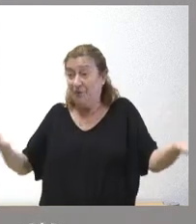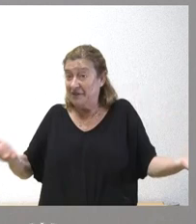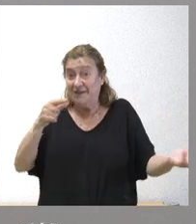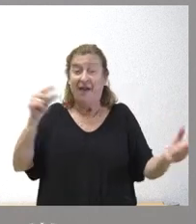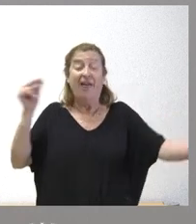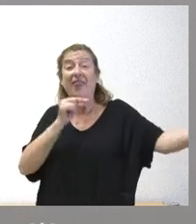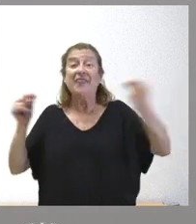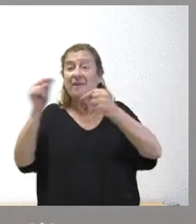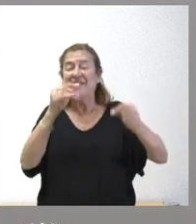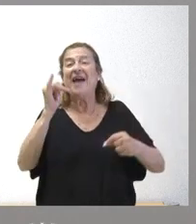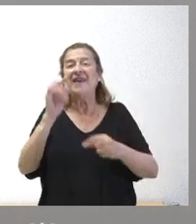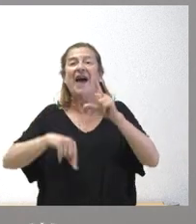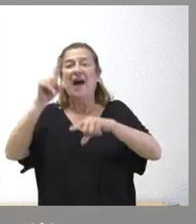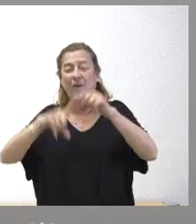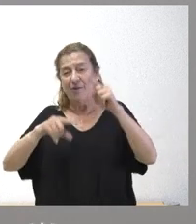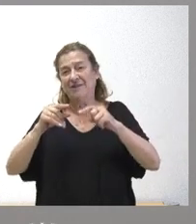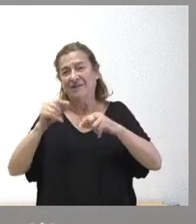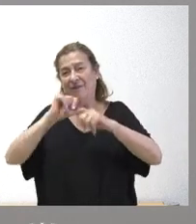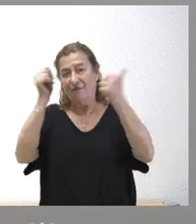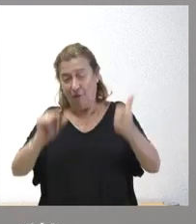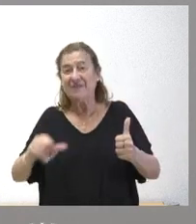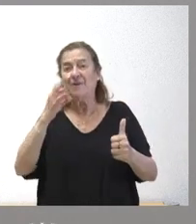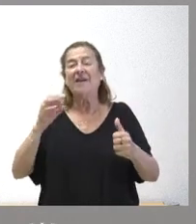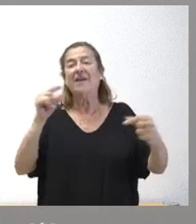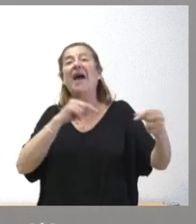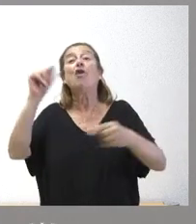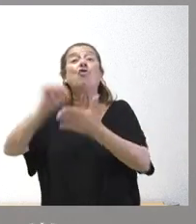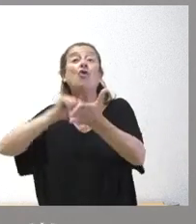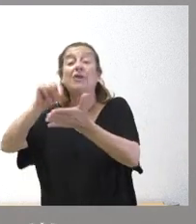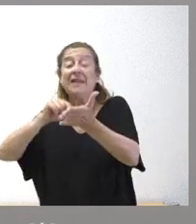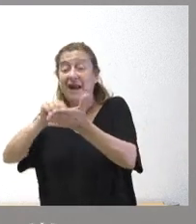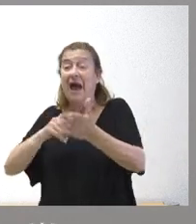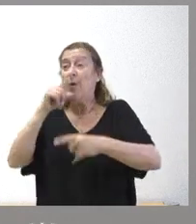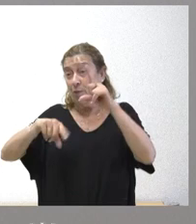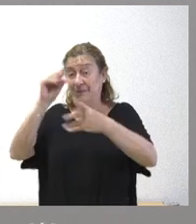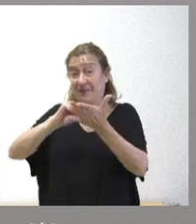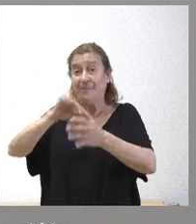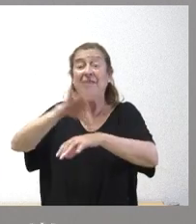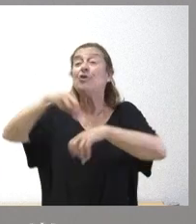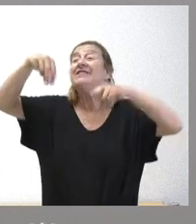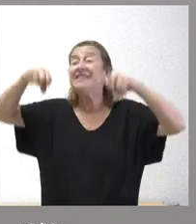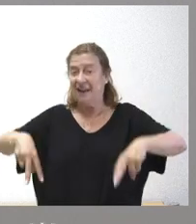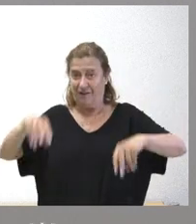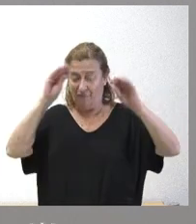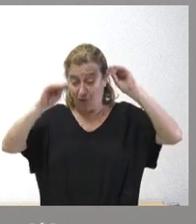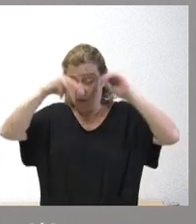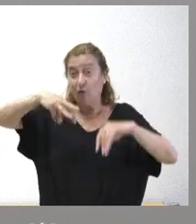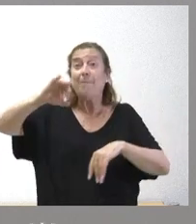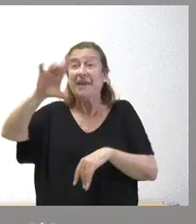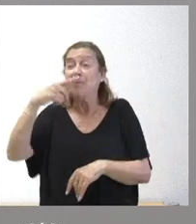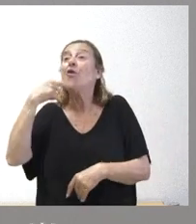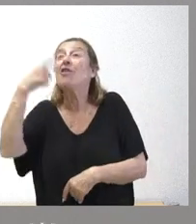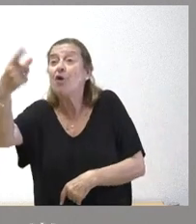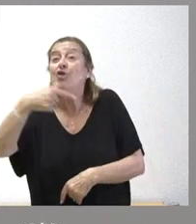determinado y en circunstancias específicas que ha habido que contratar médicos sin formación MIR Pero nosotros lo que decimos es que hay plazas MIR que se